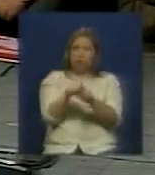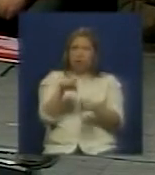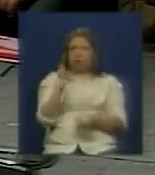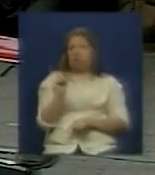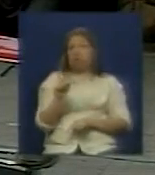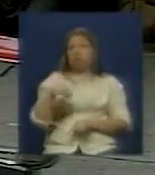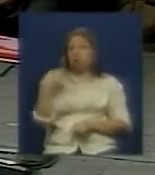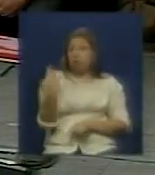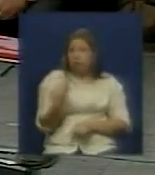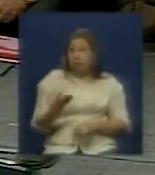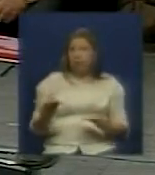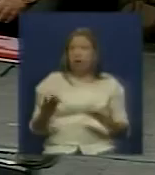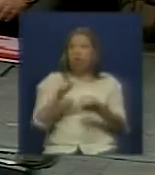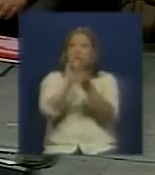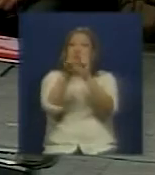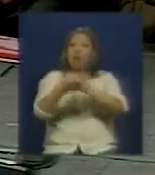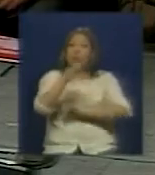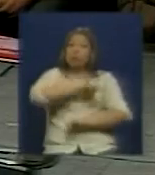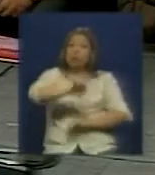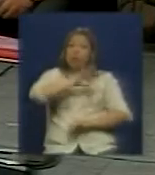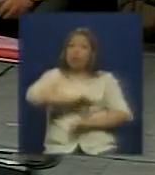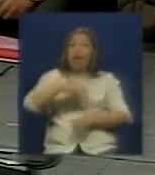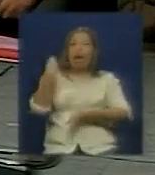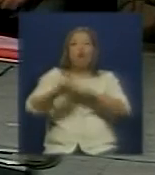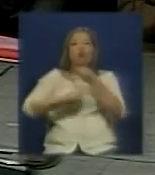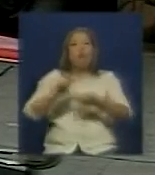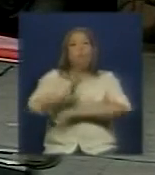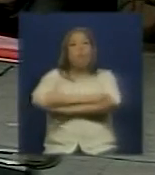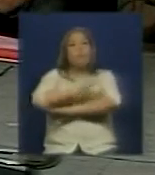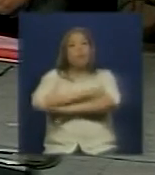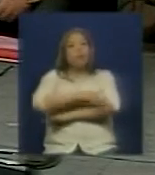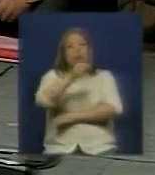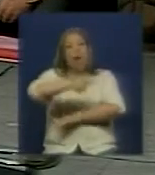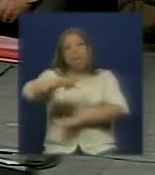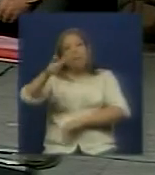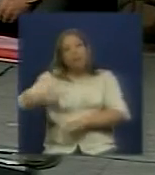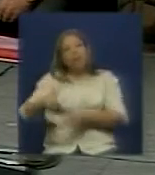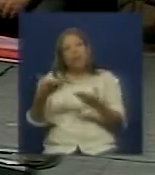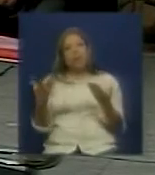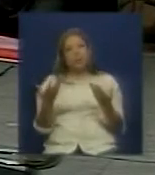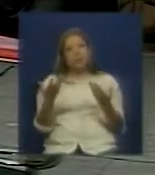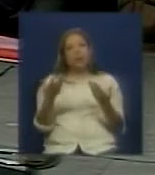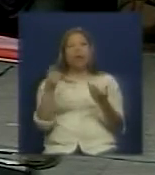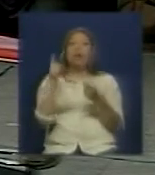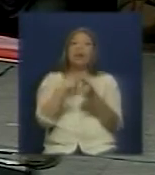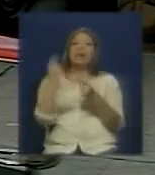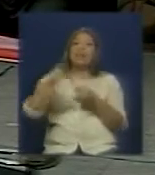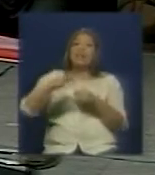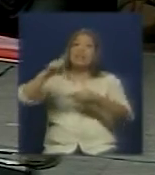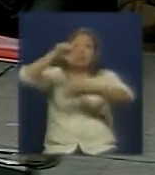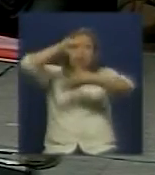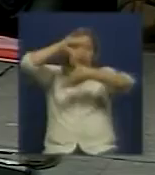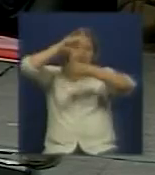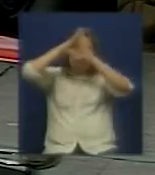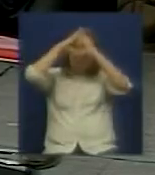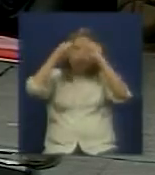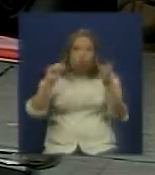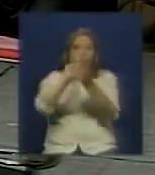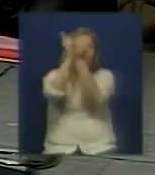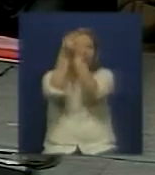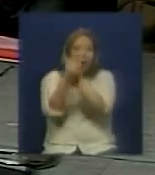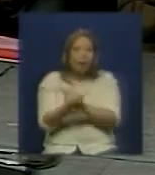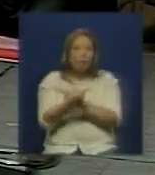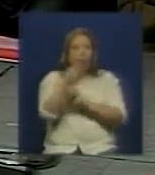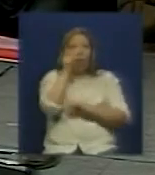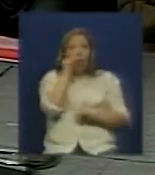planteando es un cambio de sociedad y para eso se necesita planificación estratégica para eso se necesitan hombres y